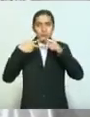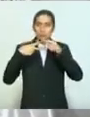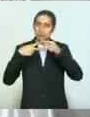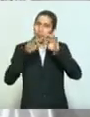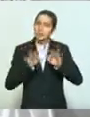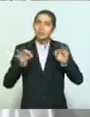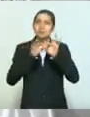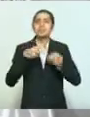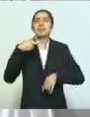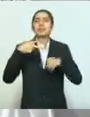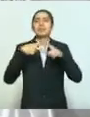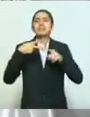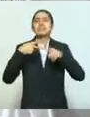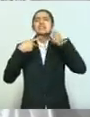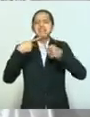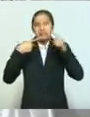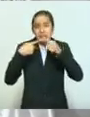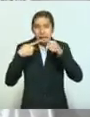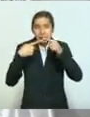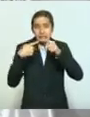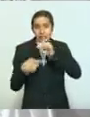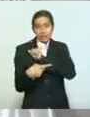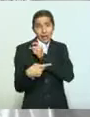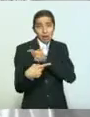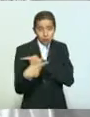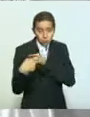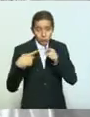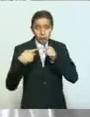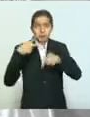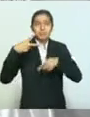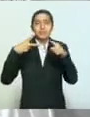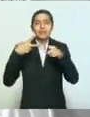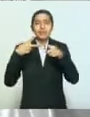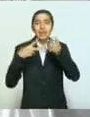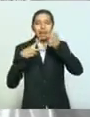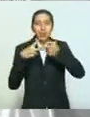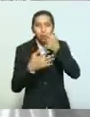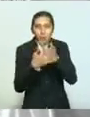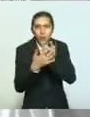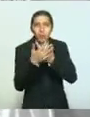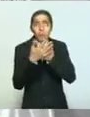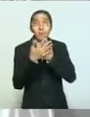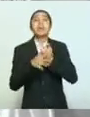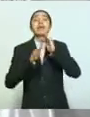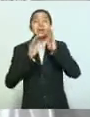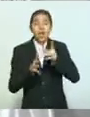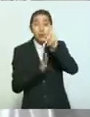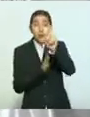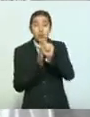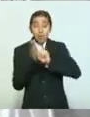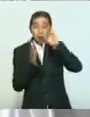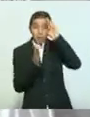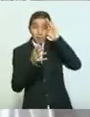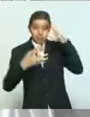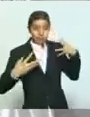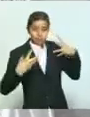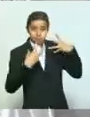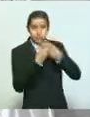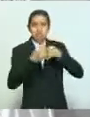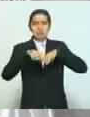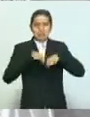en el de la salud y en el económico. Llevamos más de un mes trabajando sin